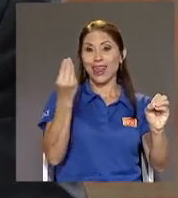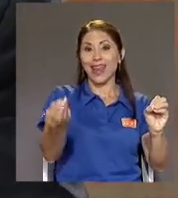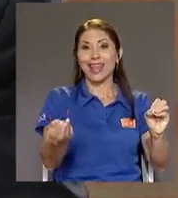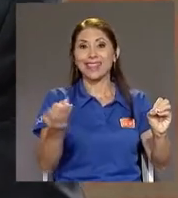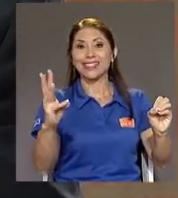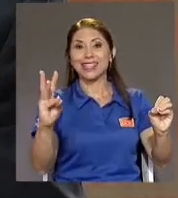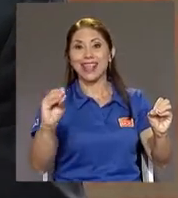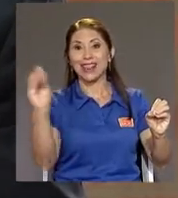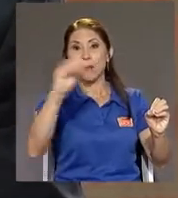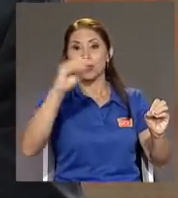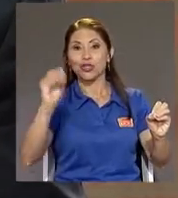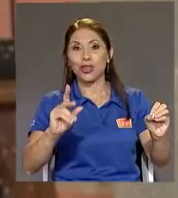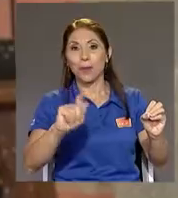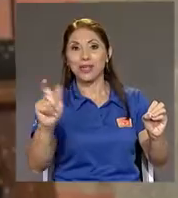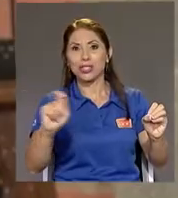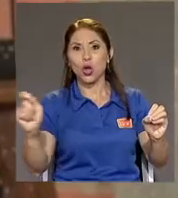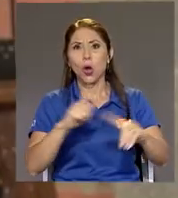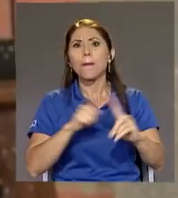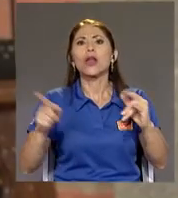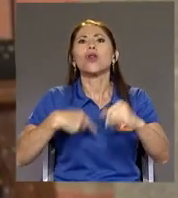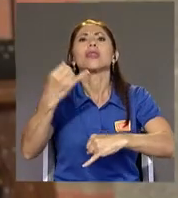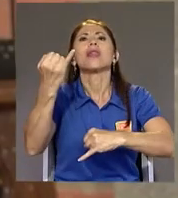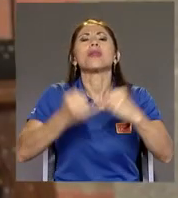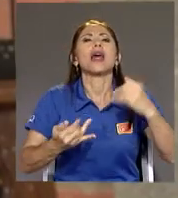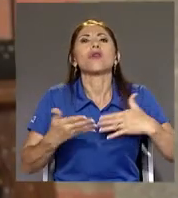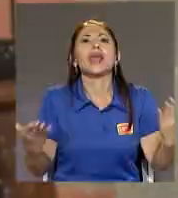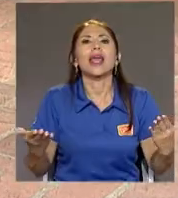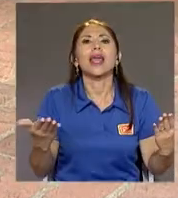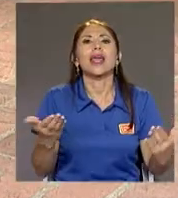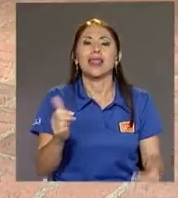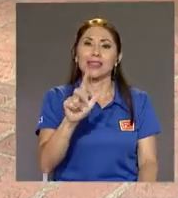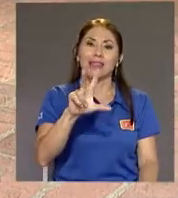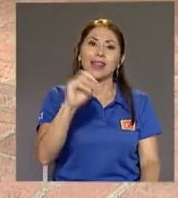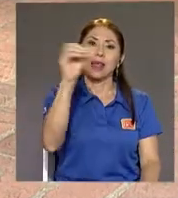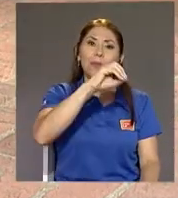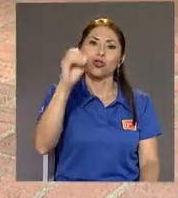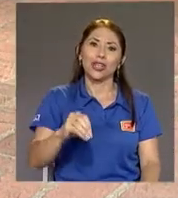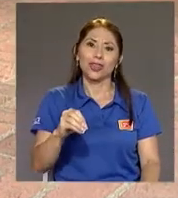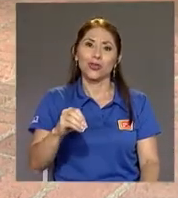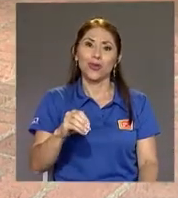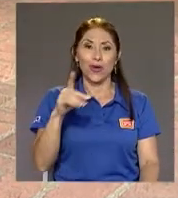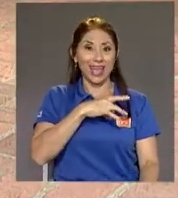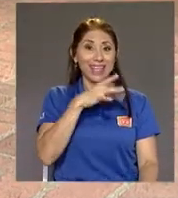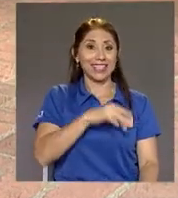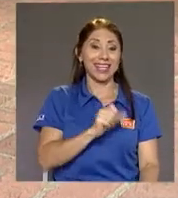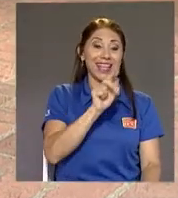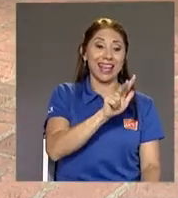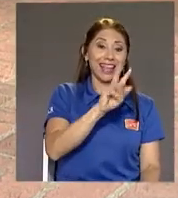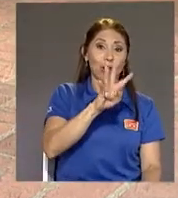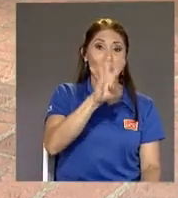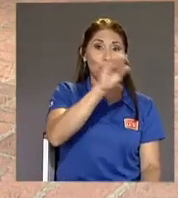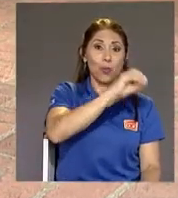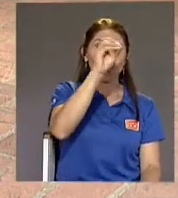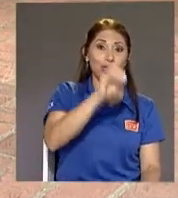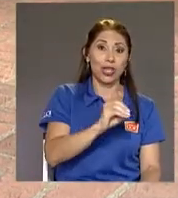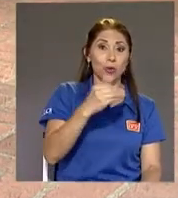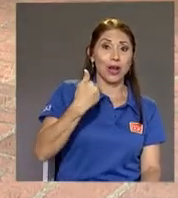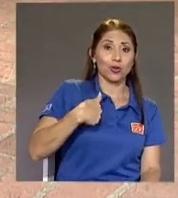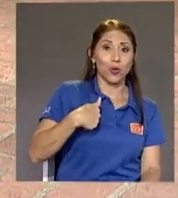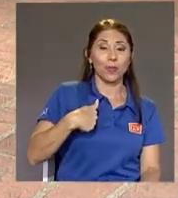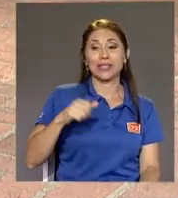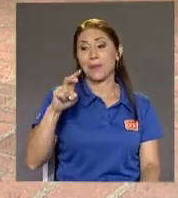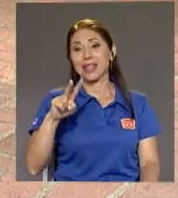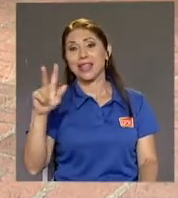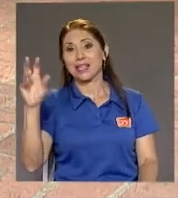% La pensión promedio De los chilenos Es 34% Para los hombres Y 28% Para las mujeres ¿Por qué? 3 a 1 No es tan